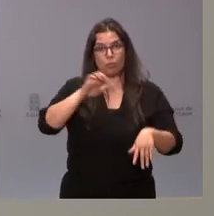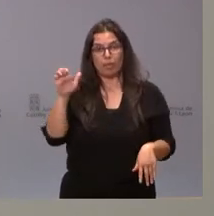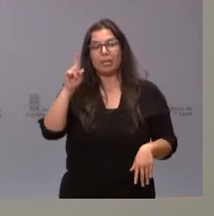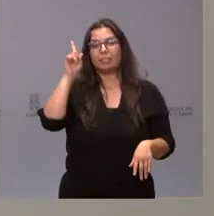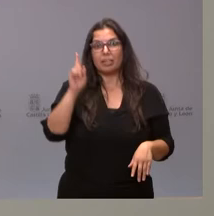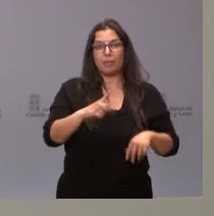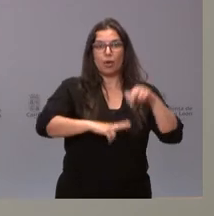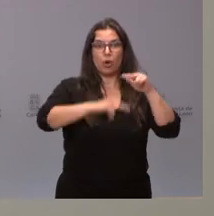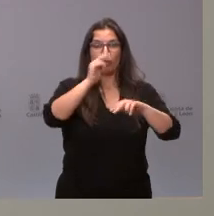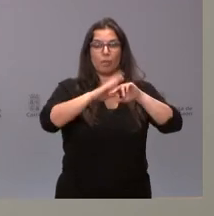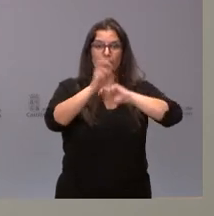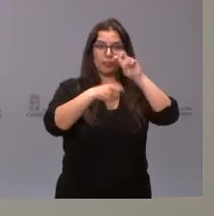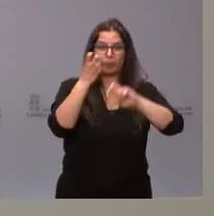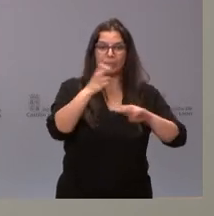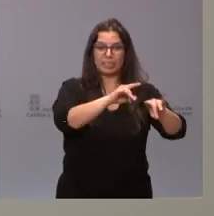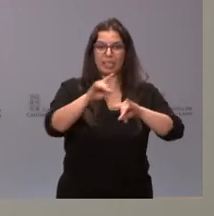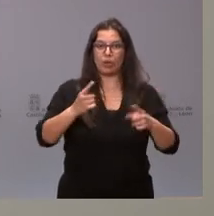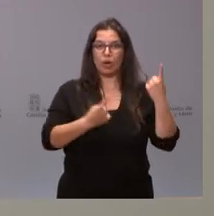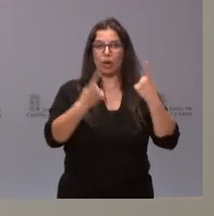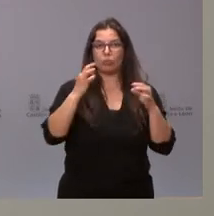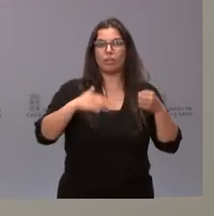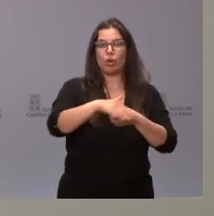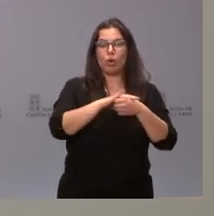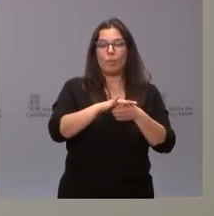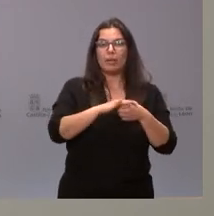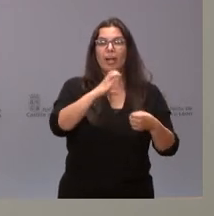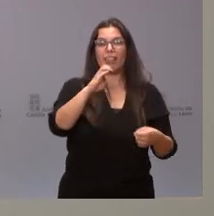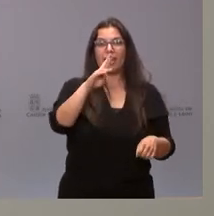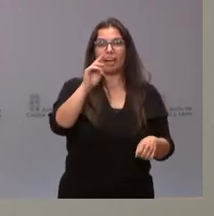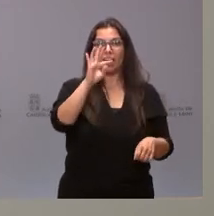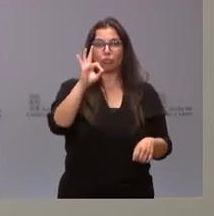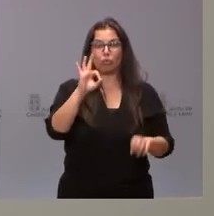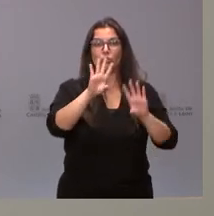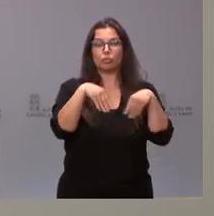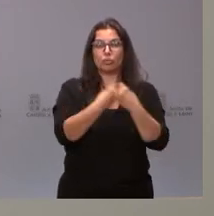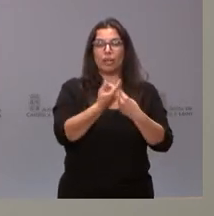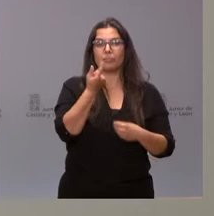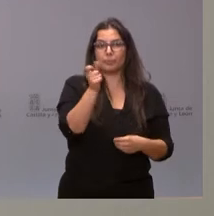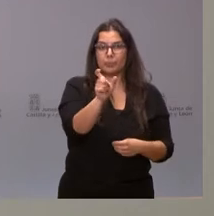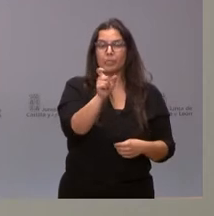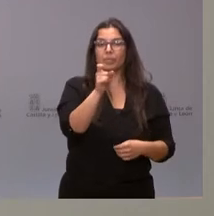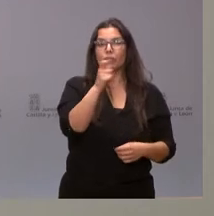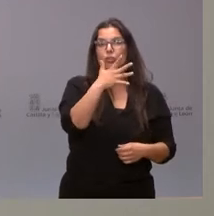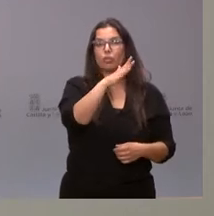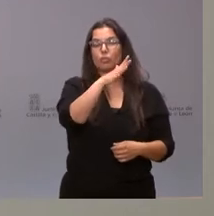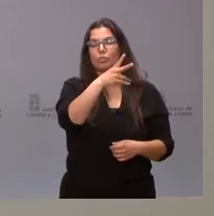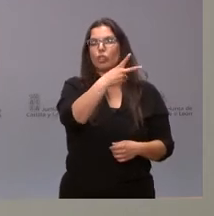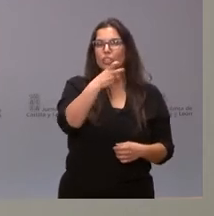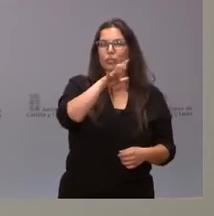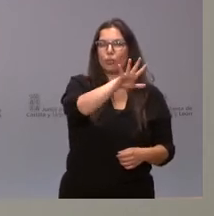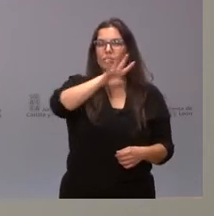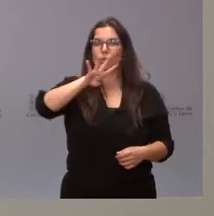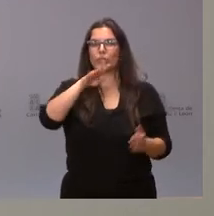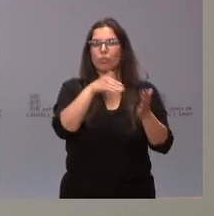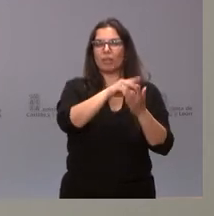las obras de restauración de diversos terrenos de la comarca de Cerrato, en este caso por un importe de 254.000 euros en la provincia de